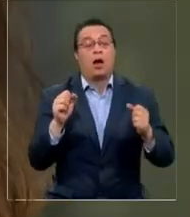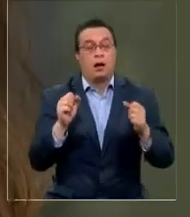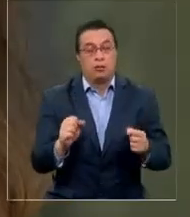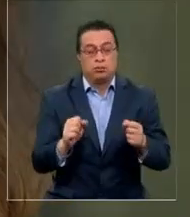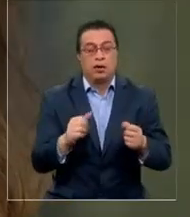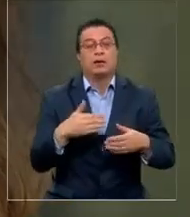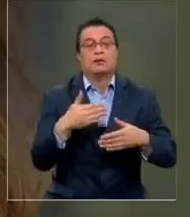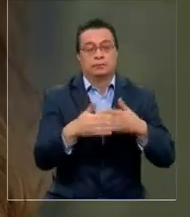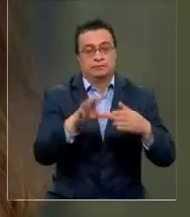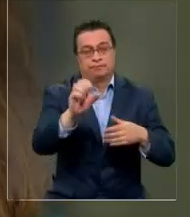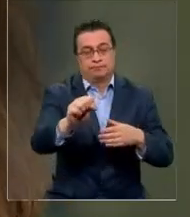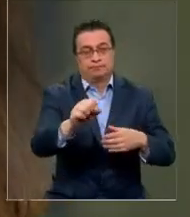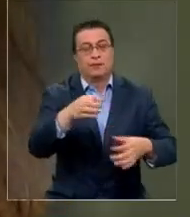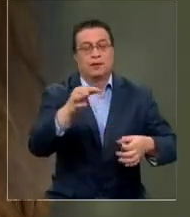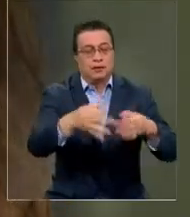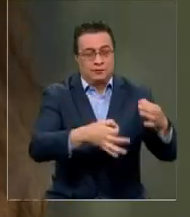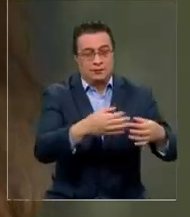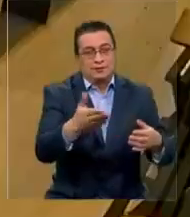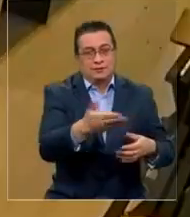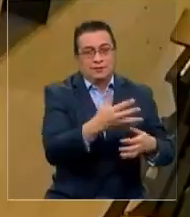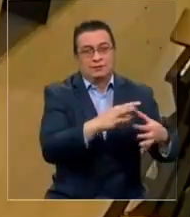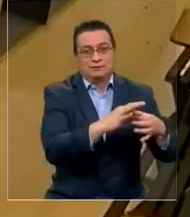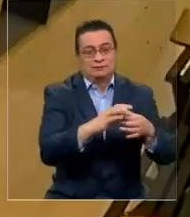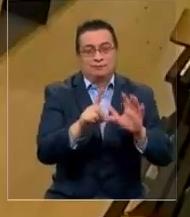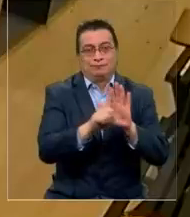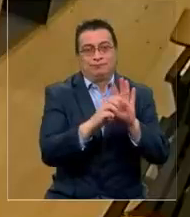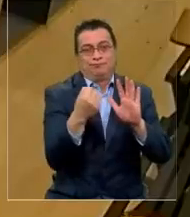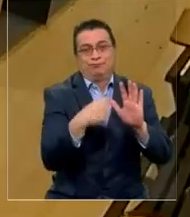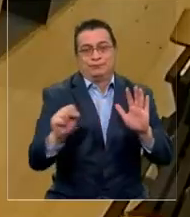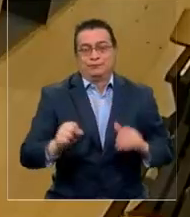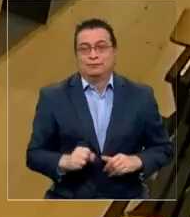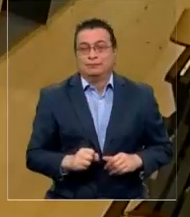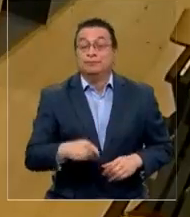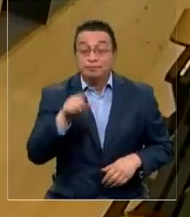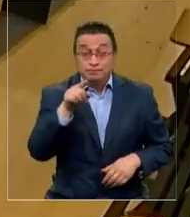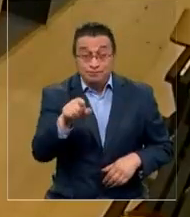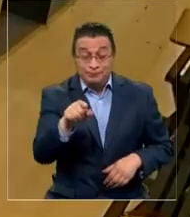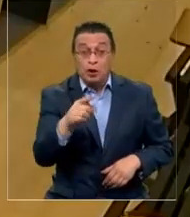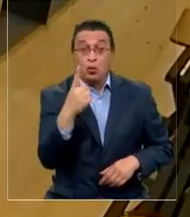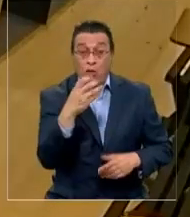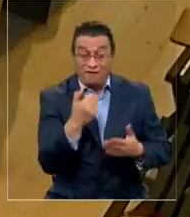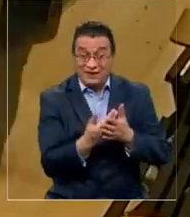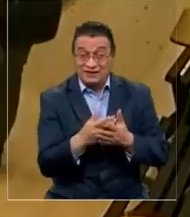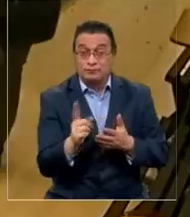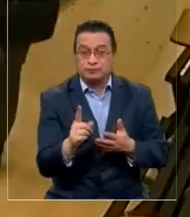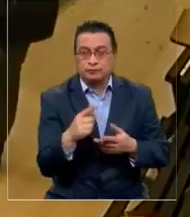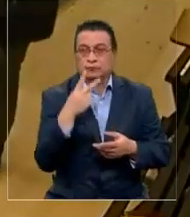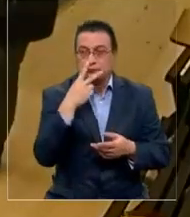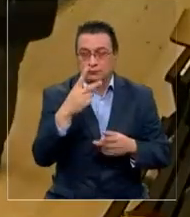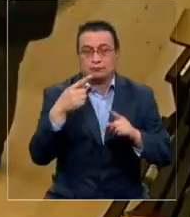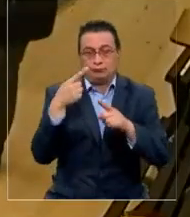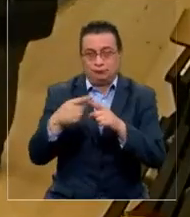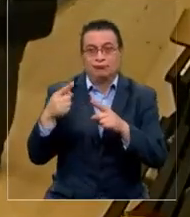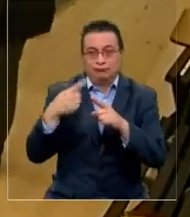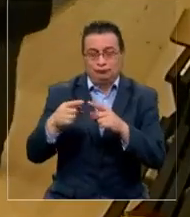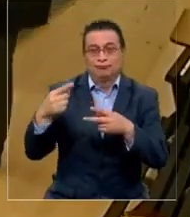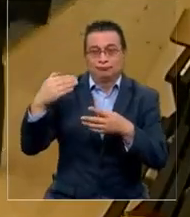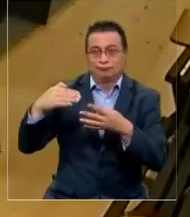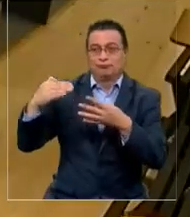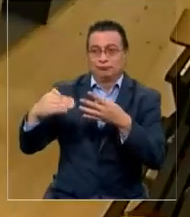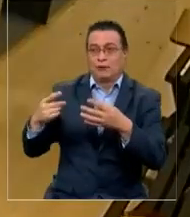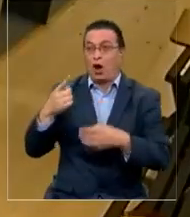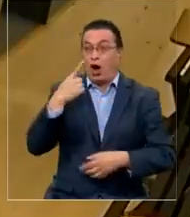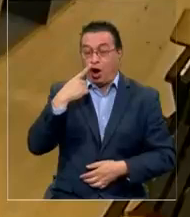procesar en el fondo la ocurrencia de este delito. Un acto delictual que no solo ocurre una vez, sino como podrá ver en diferentes momentos,